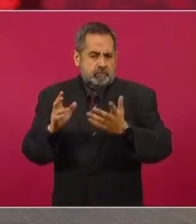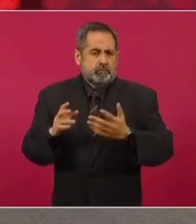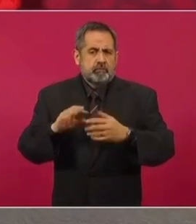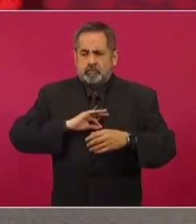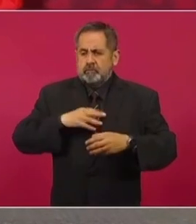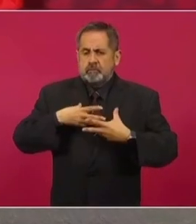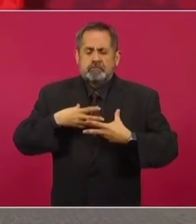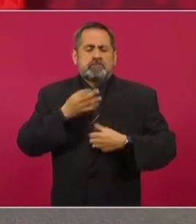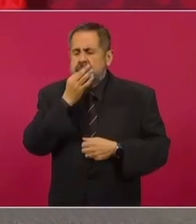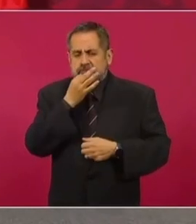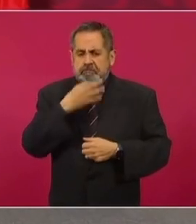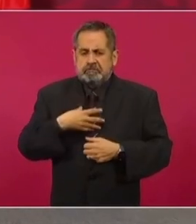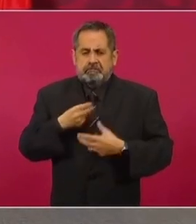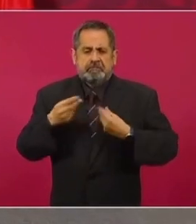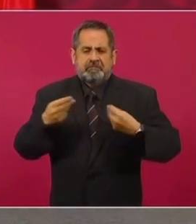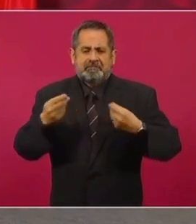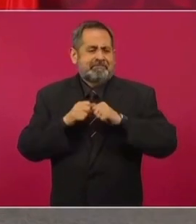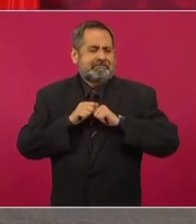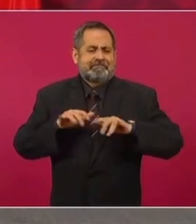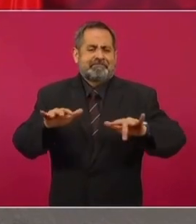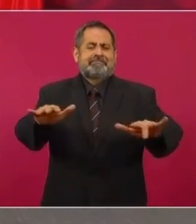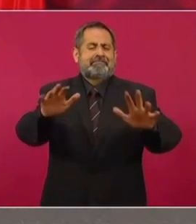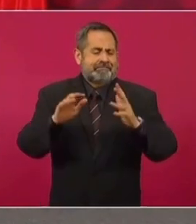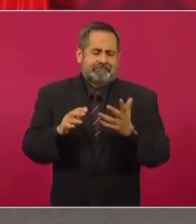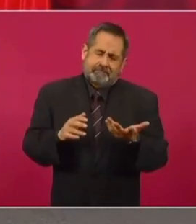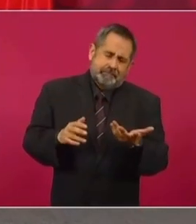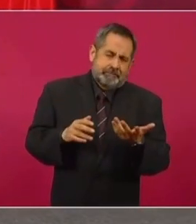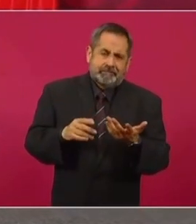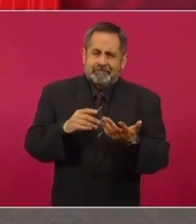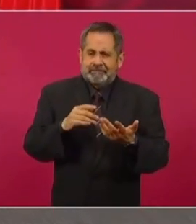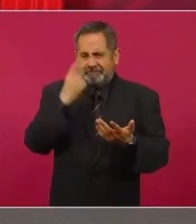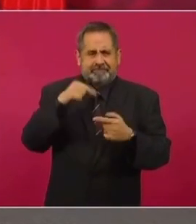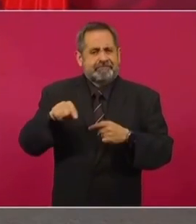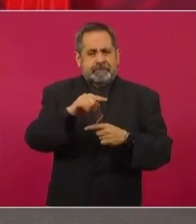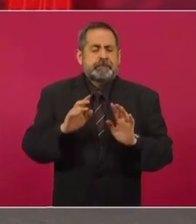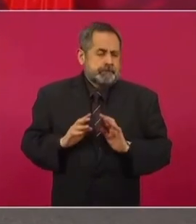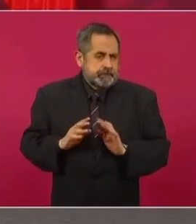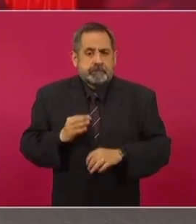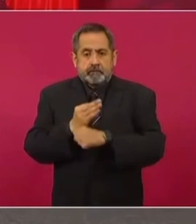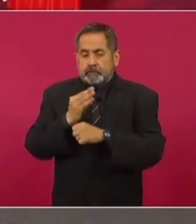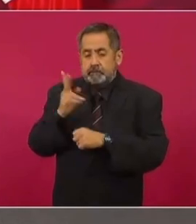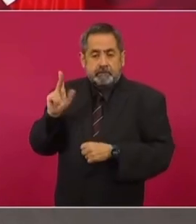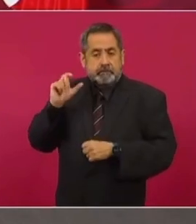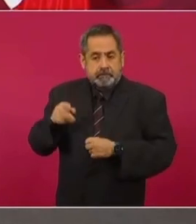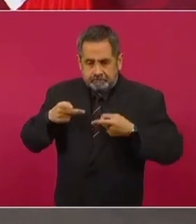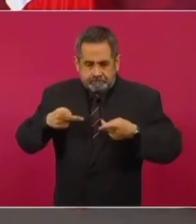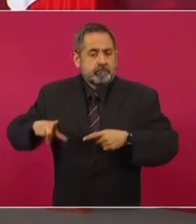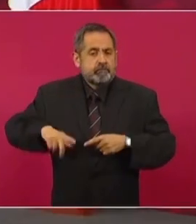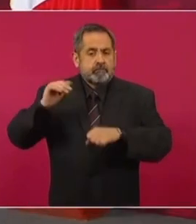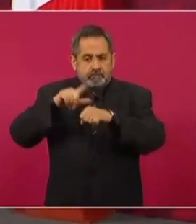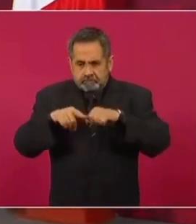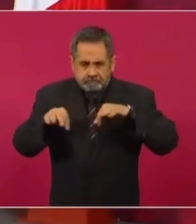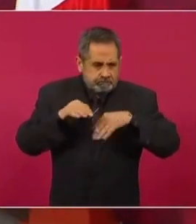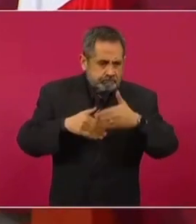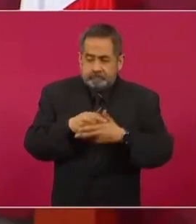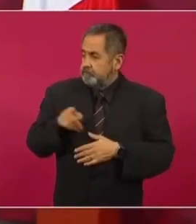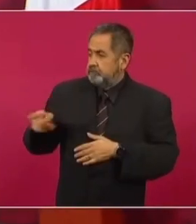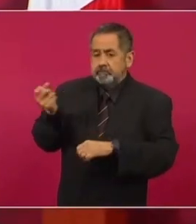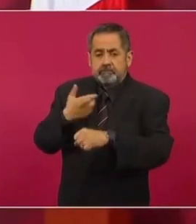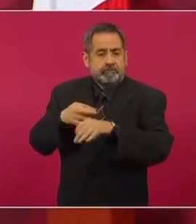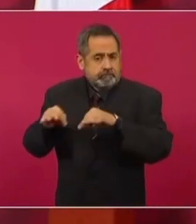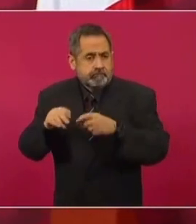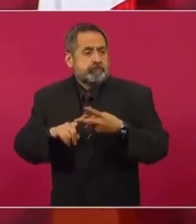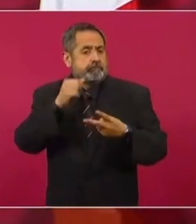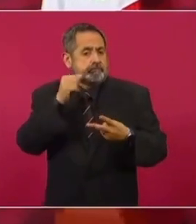aunque se transmite con mayor rapidez o mayor facilidad. Hay toda una estrategia del gobierno federal, que está presente hoy la secretaria del Trabajo. Ayer